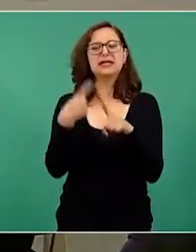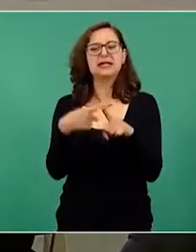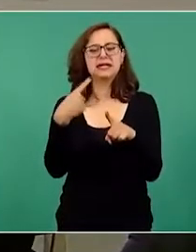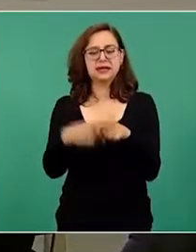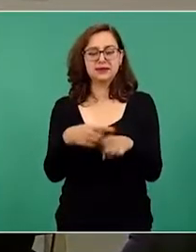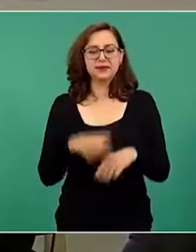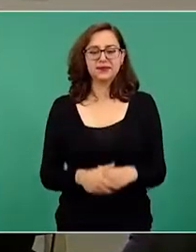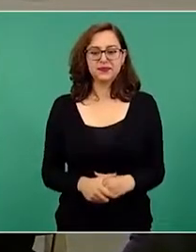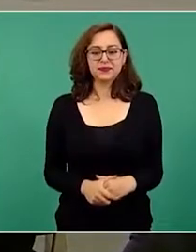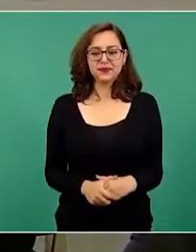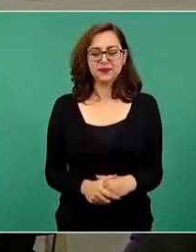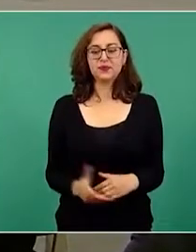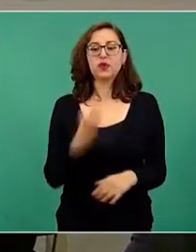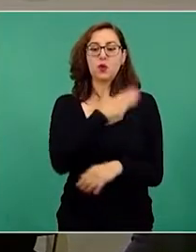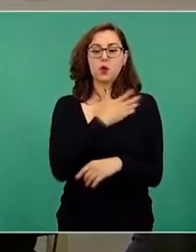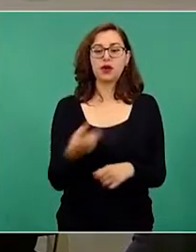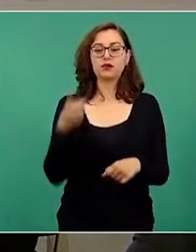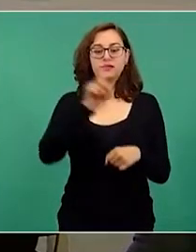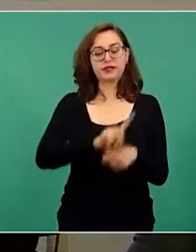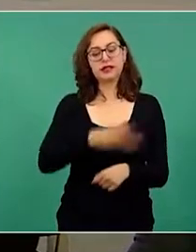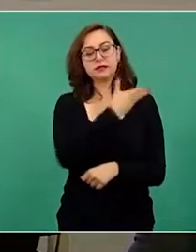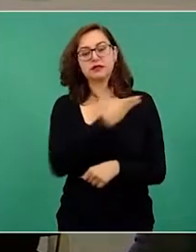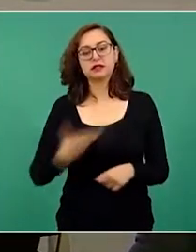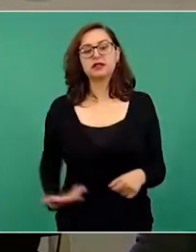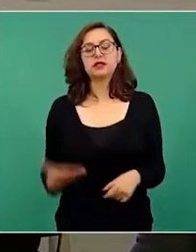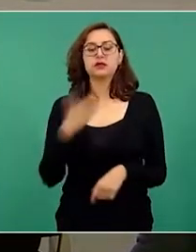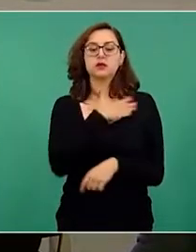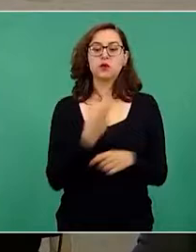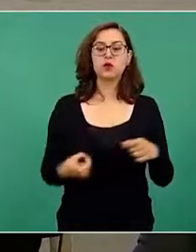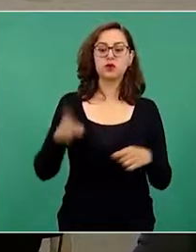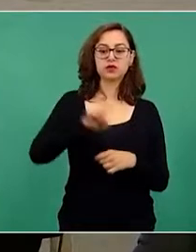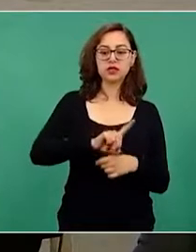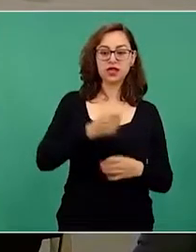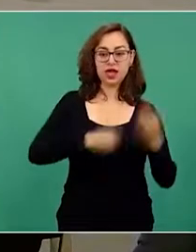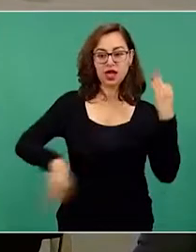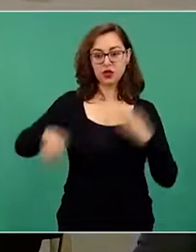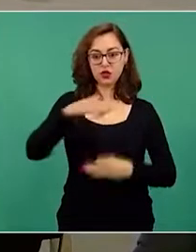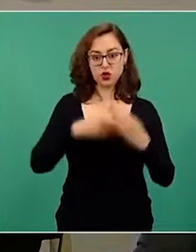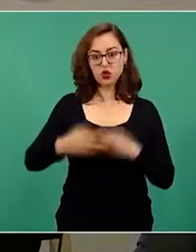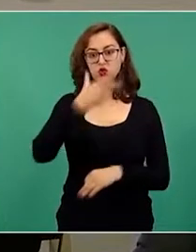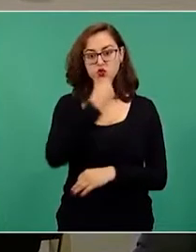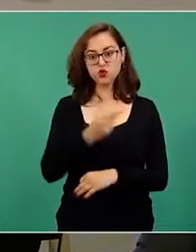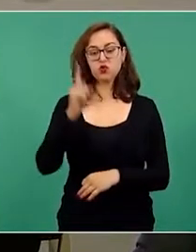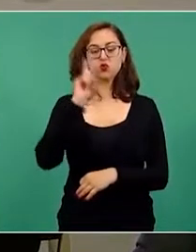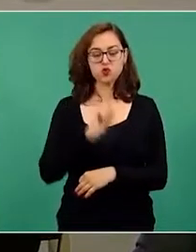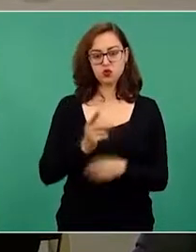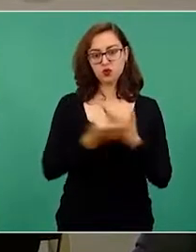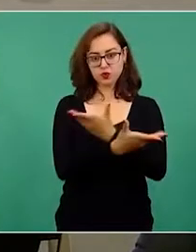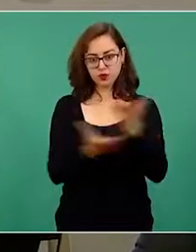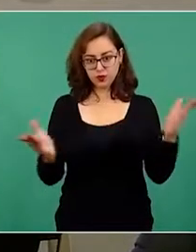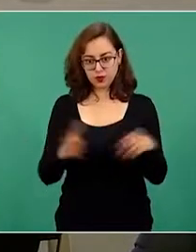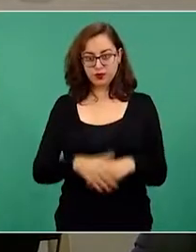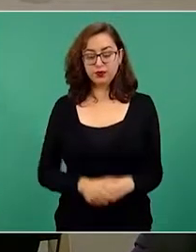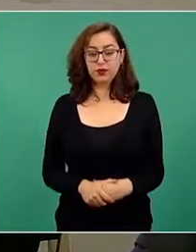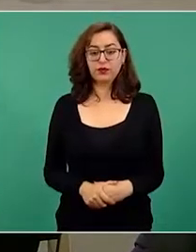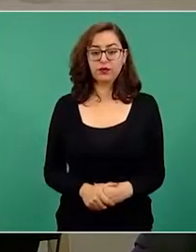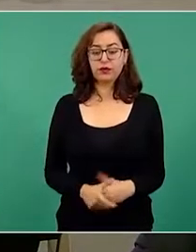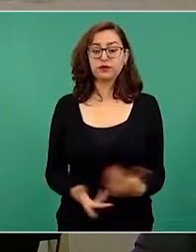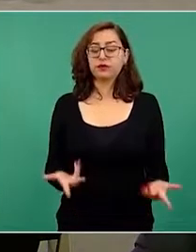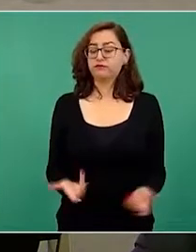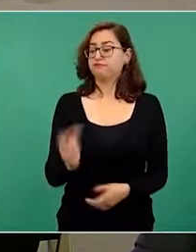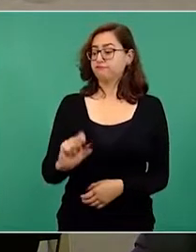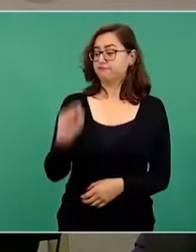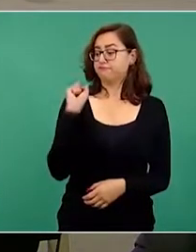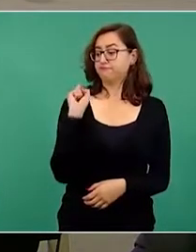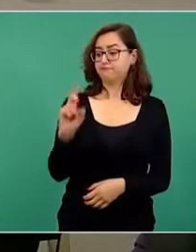Buenos días, señor presidente, buenos días a todas y a todos. El fin de semana el presidente hizo un recorrido por los estados